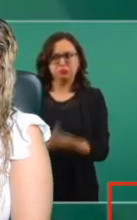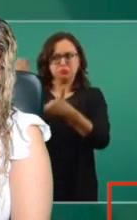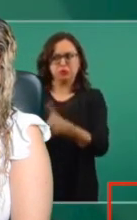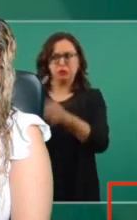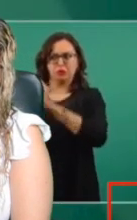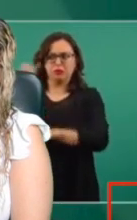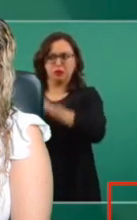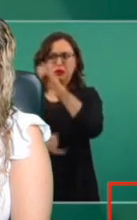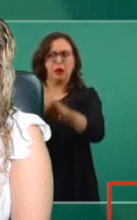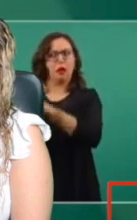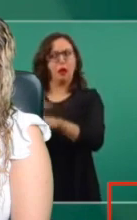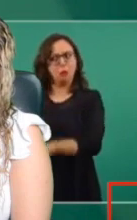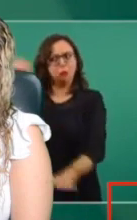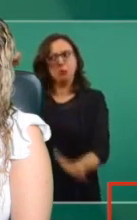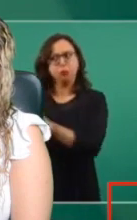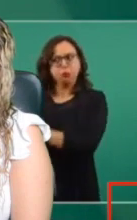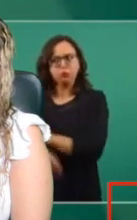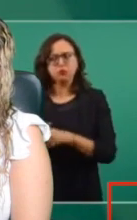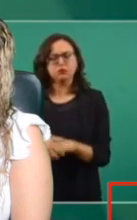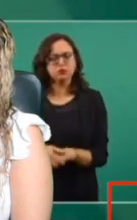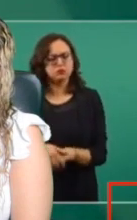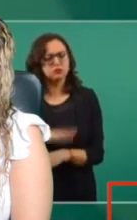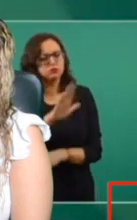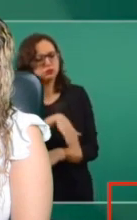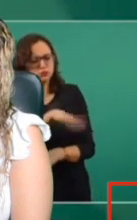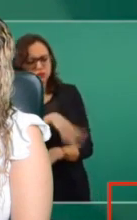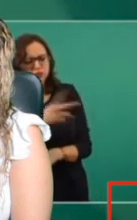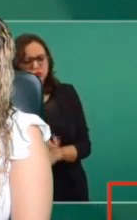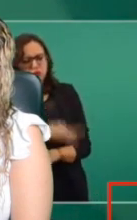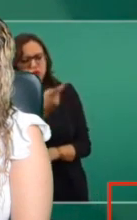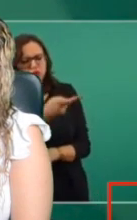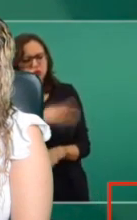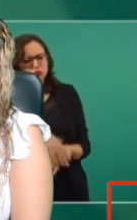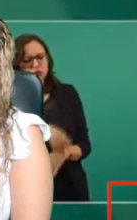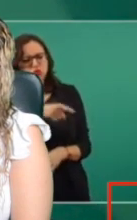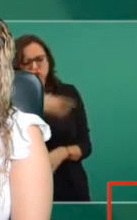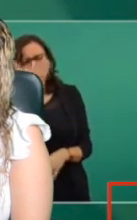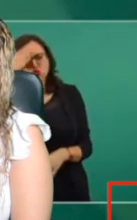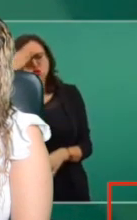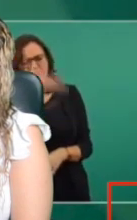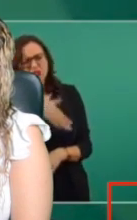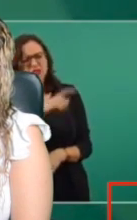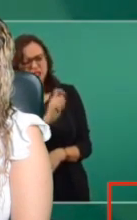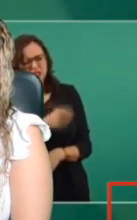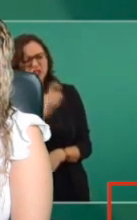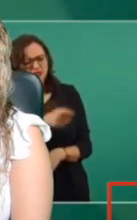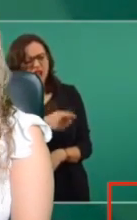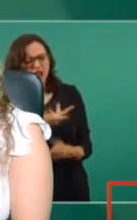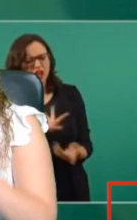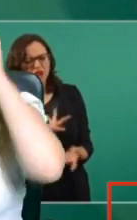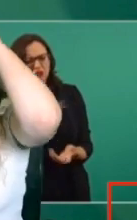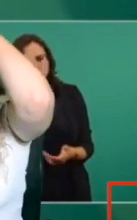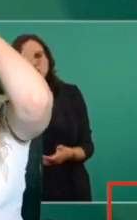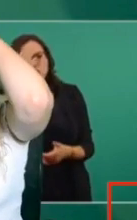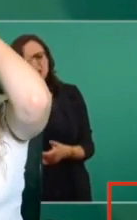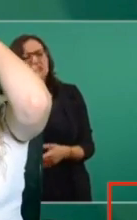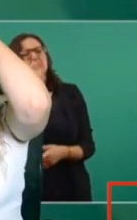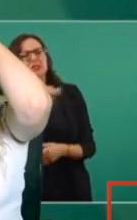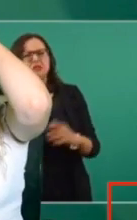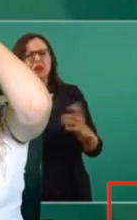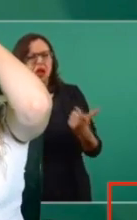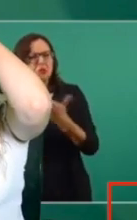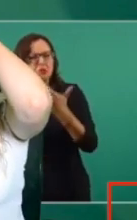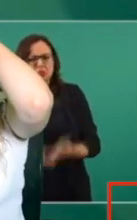Y cuando le pregunta a Monsi qué tenía que ver ella con la bolsa,